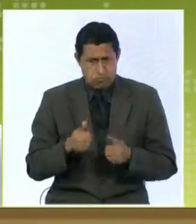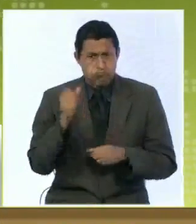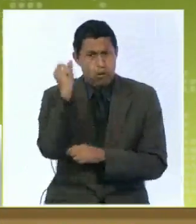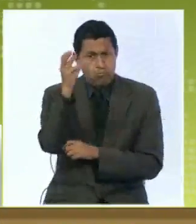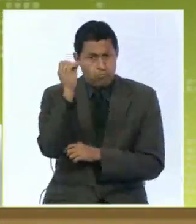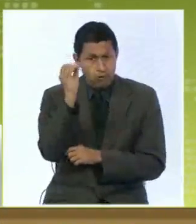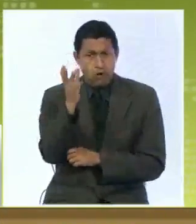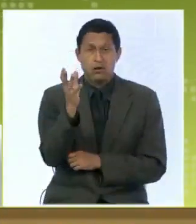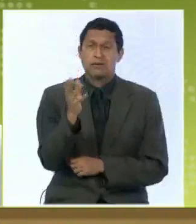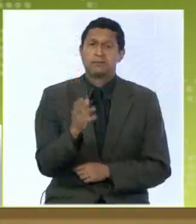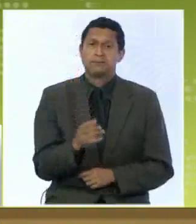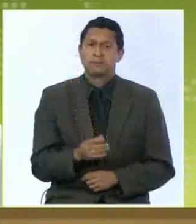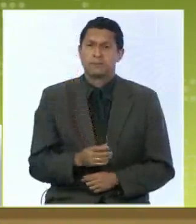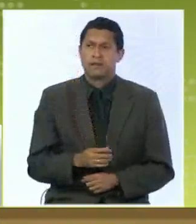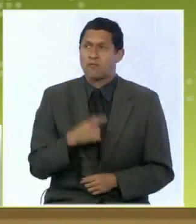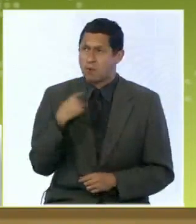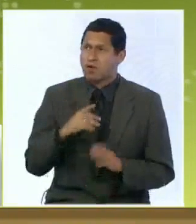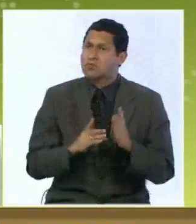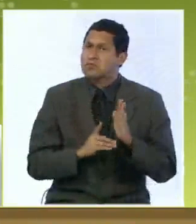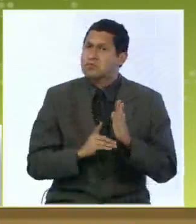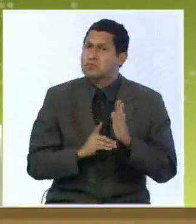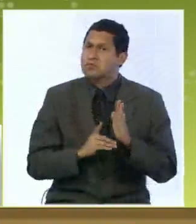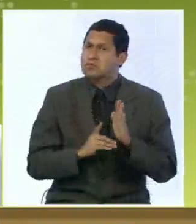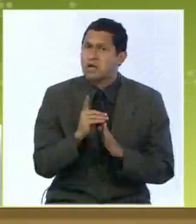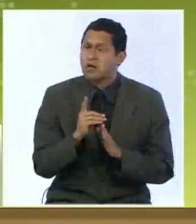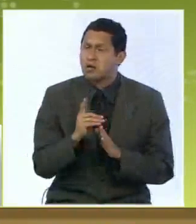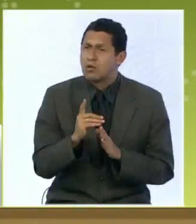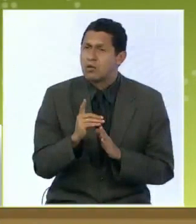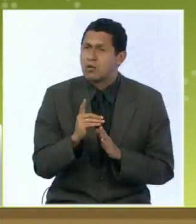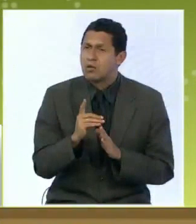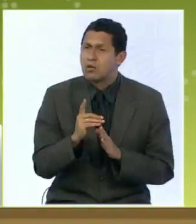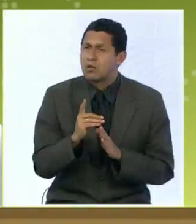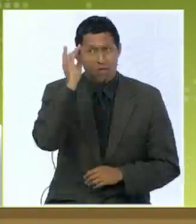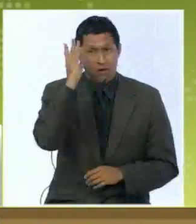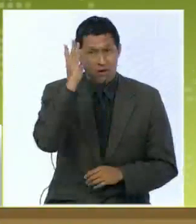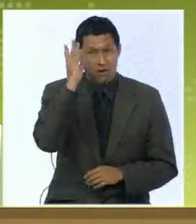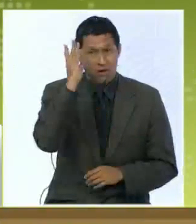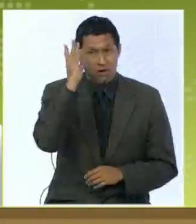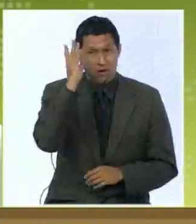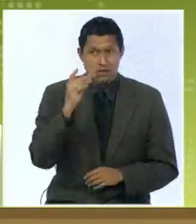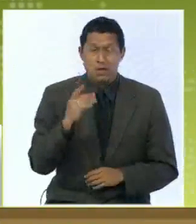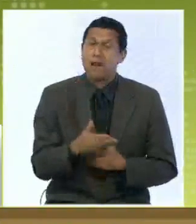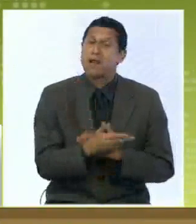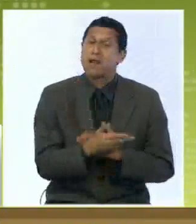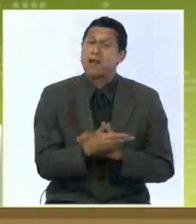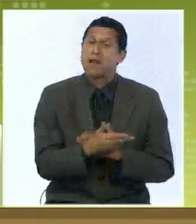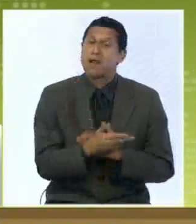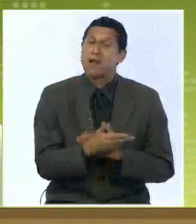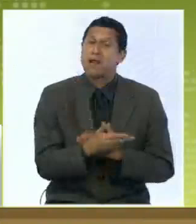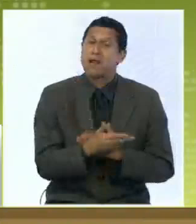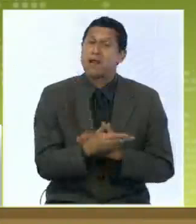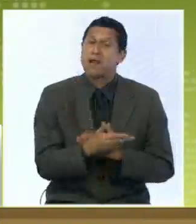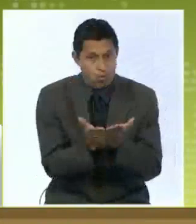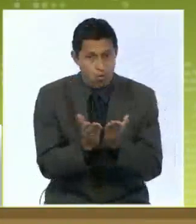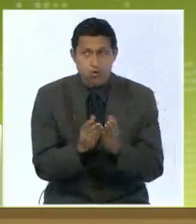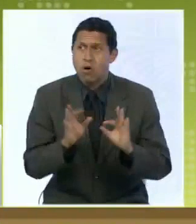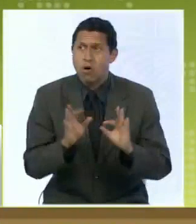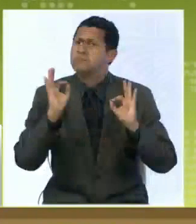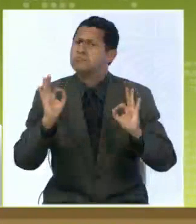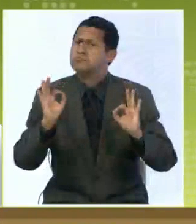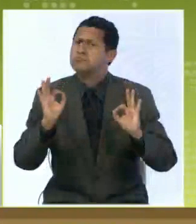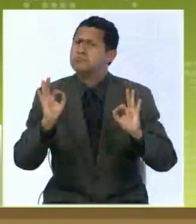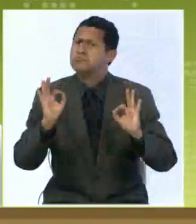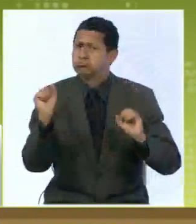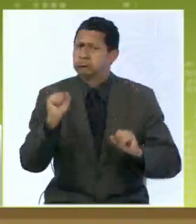y que fueron desarrollados por la autora del método para ponerlo al servicio de la humanidad Así es, porque precisamente